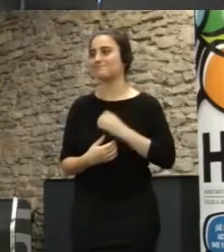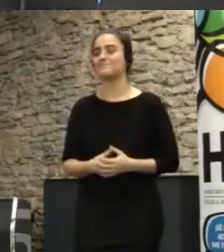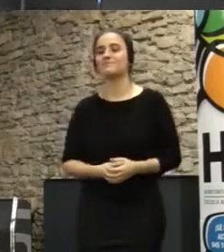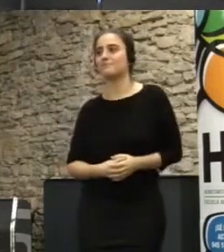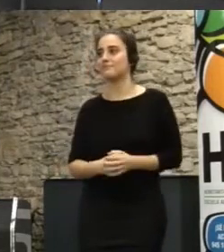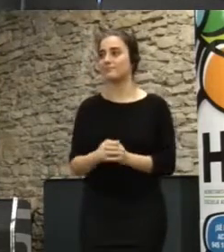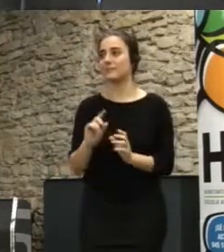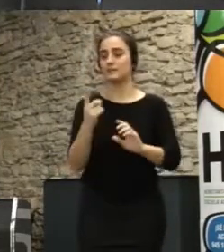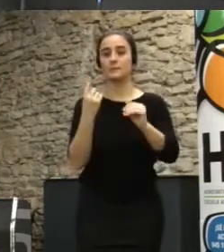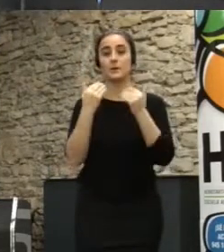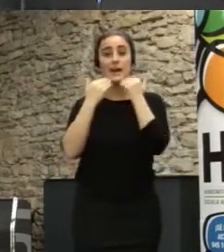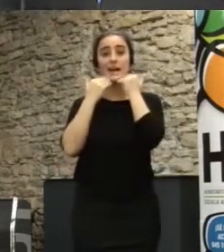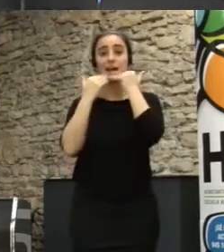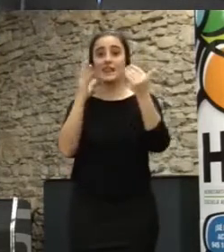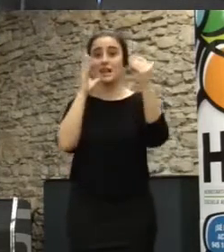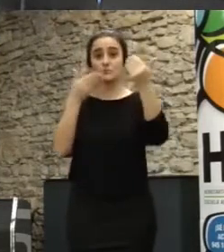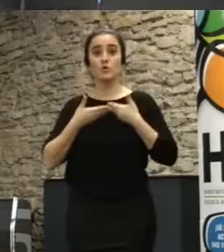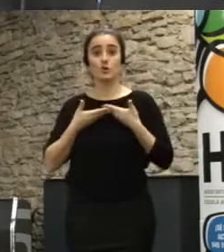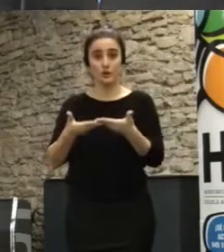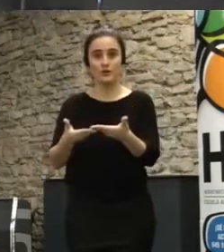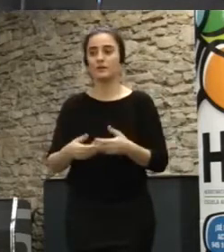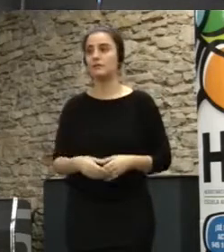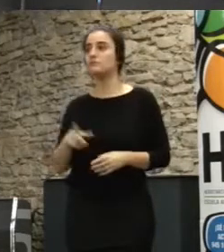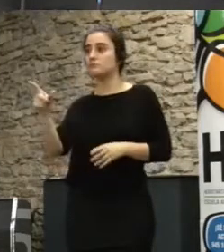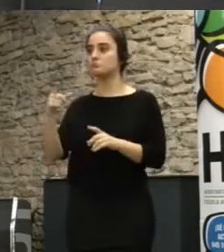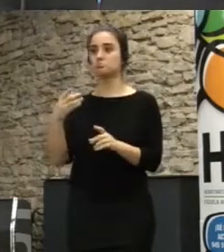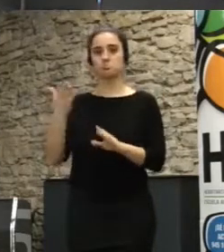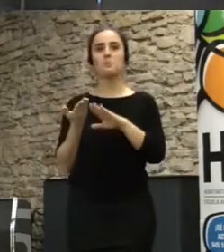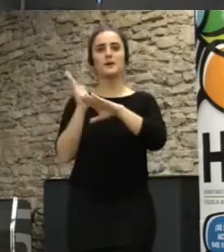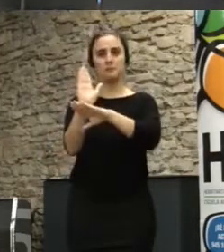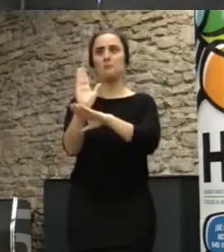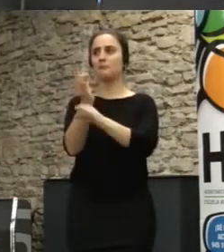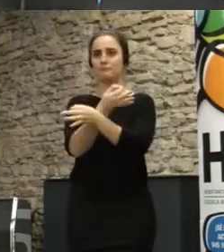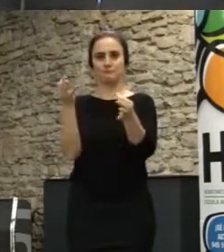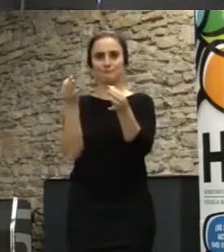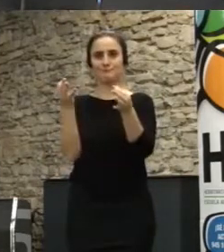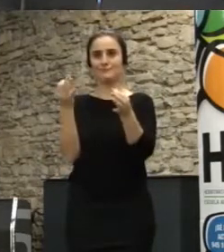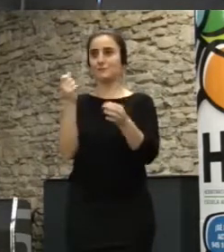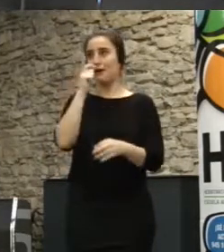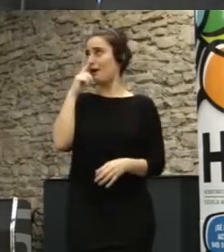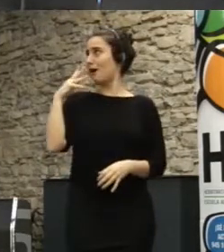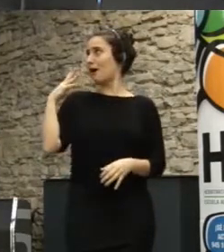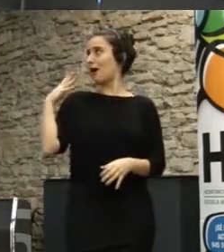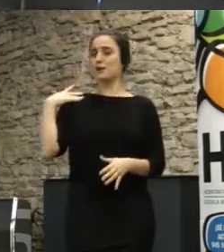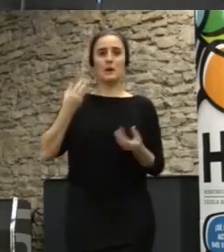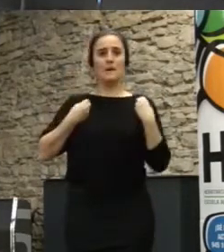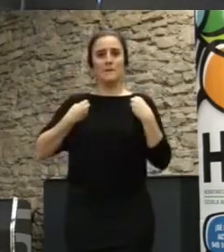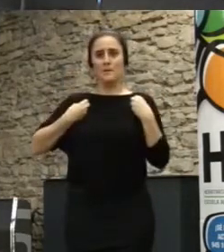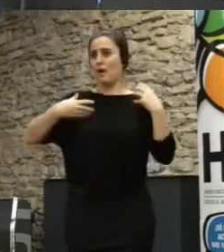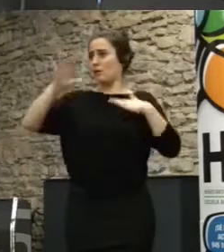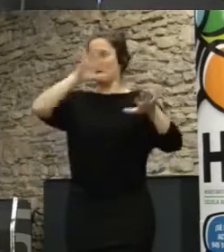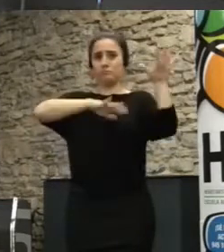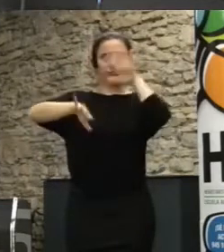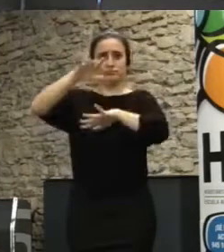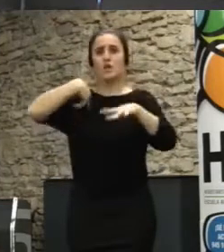Bueno, gracias por la invitación. Has acertado bastante en la presentación. En los últimos años he tenido una vida tan ecléctica que me han presentado